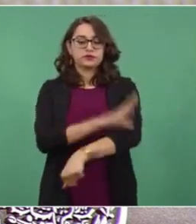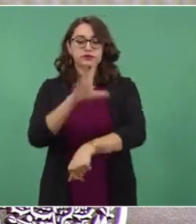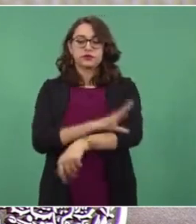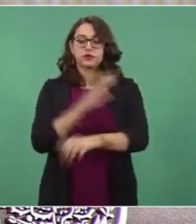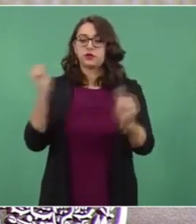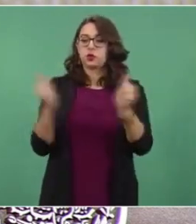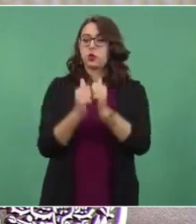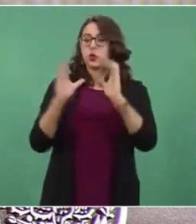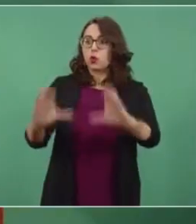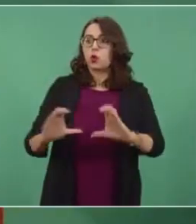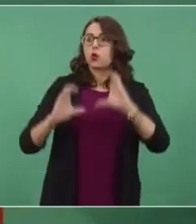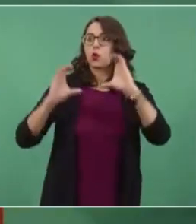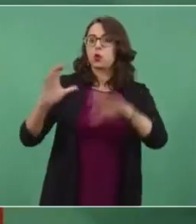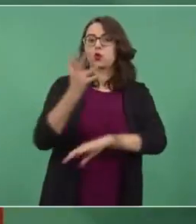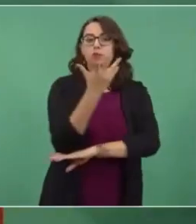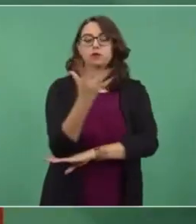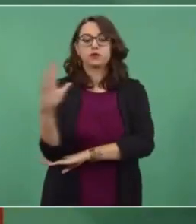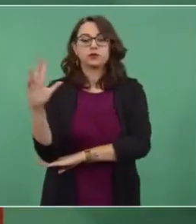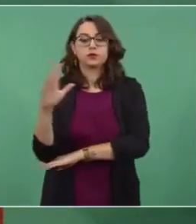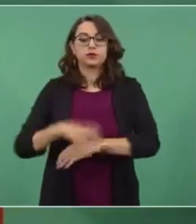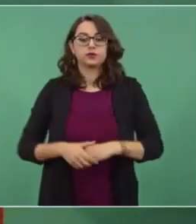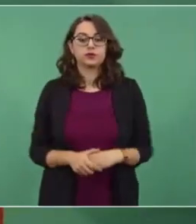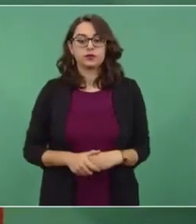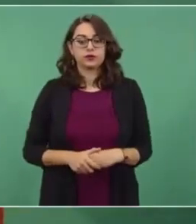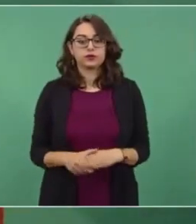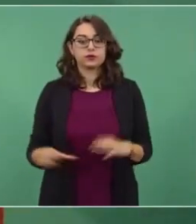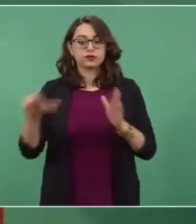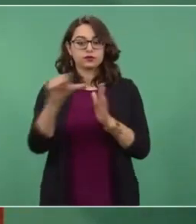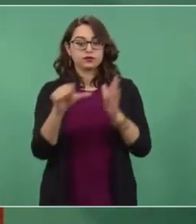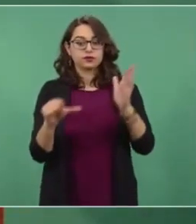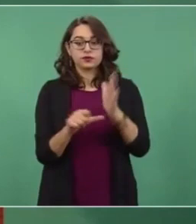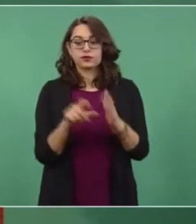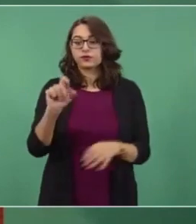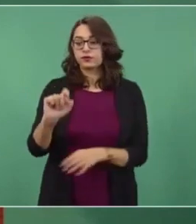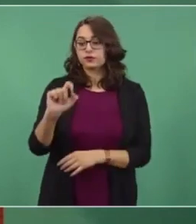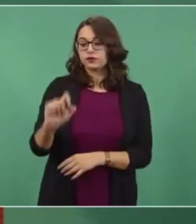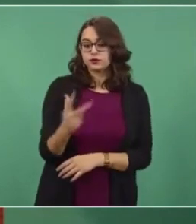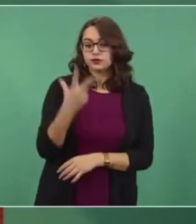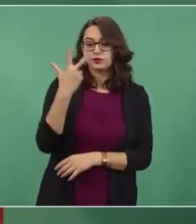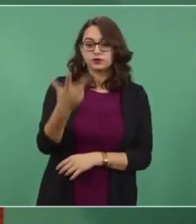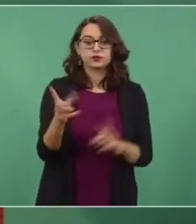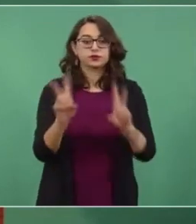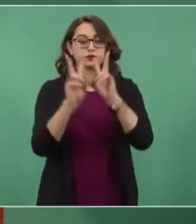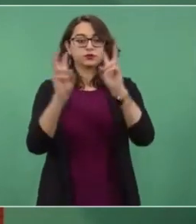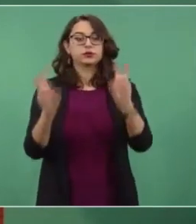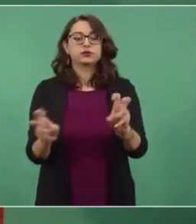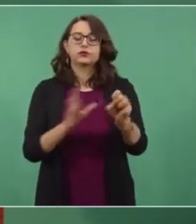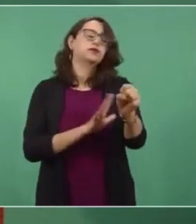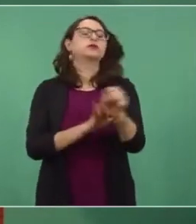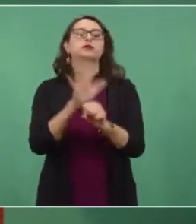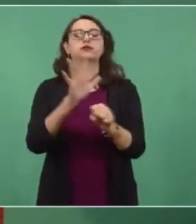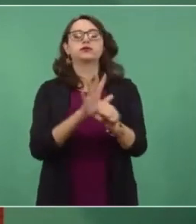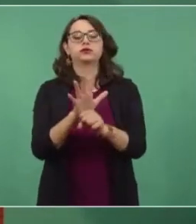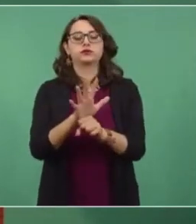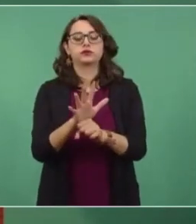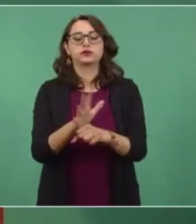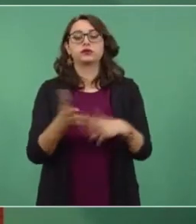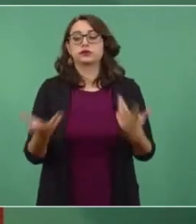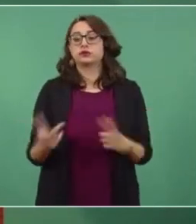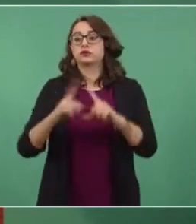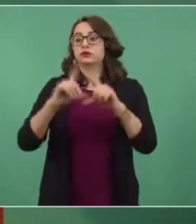El artículo 28 señala sobre la seguridad energética.